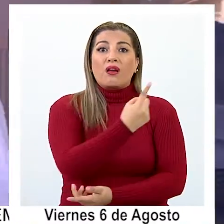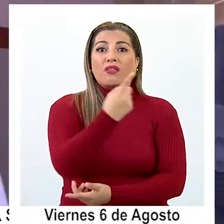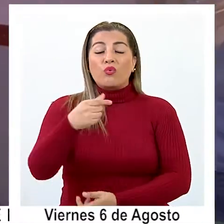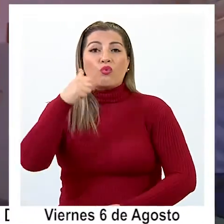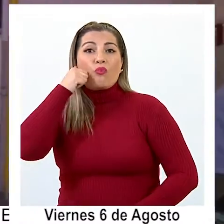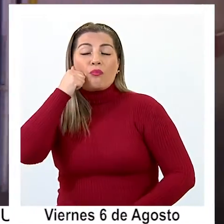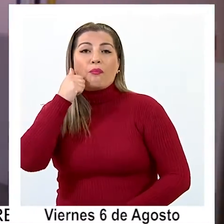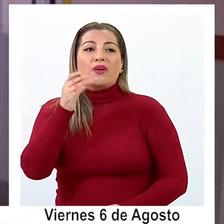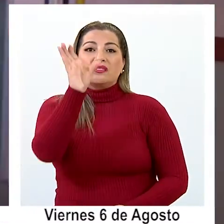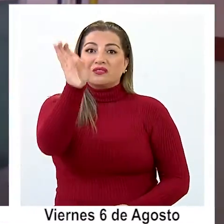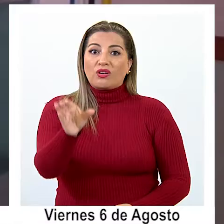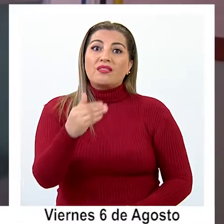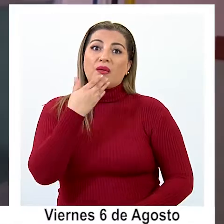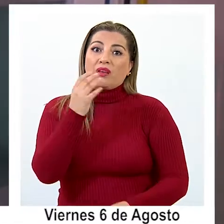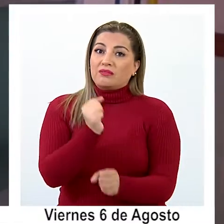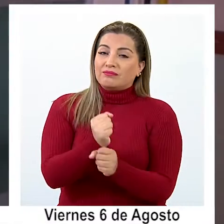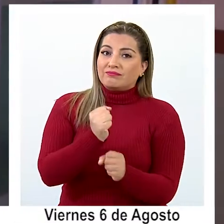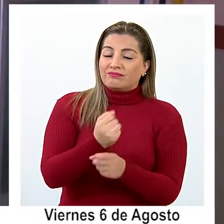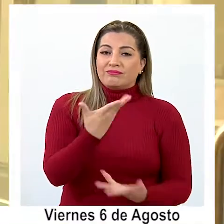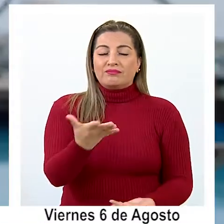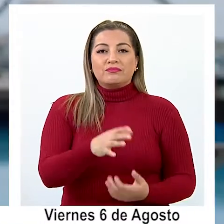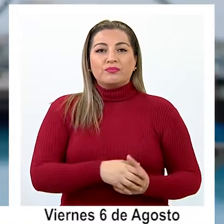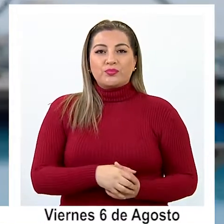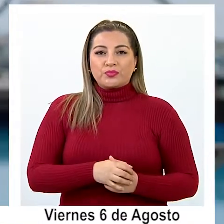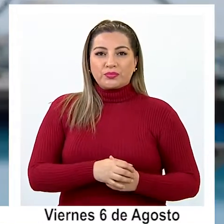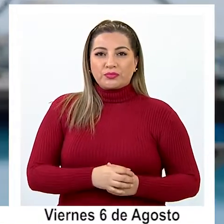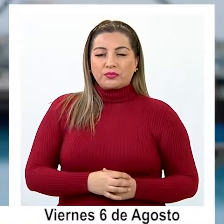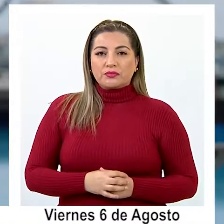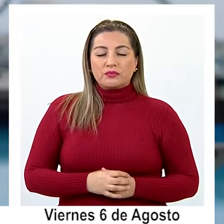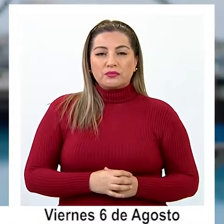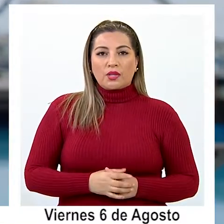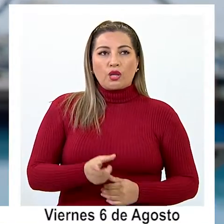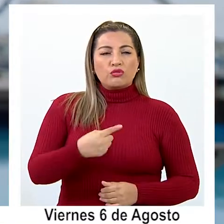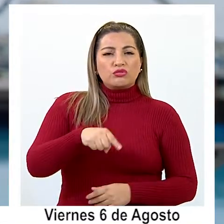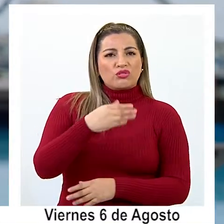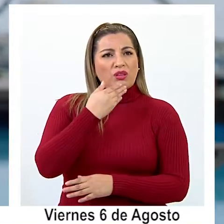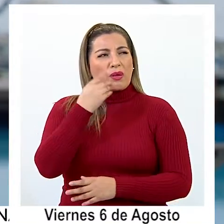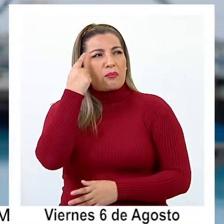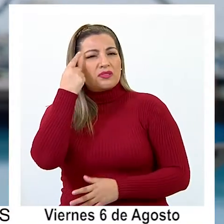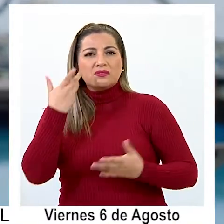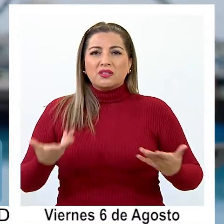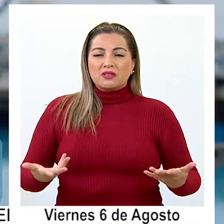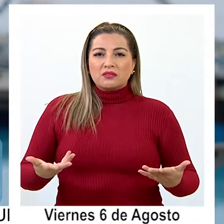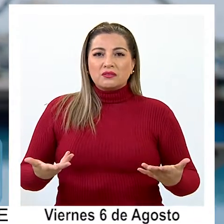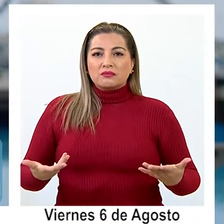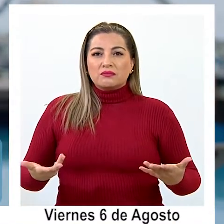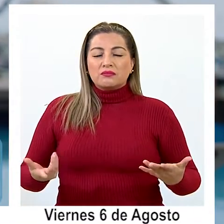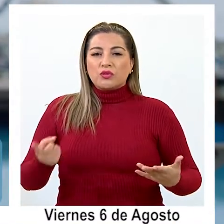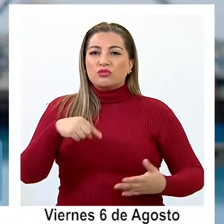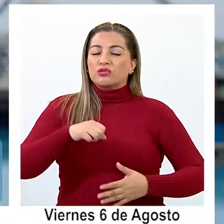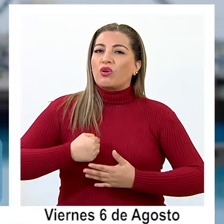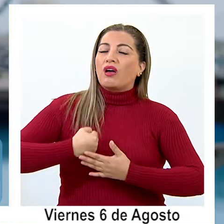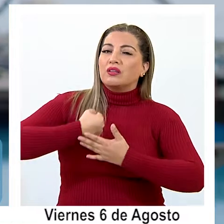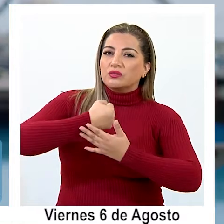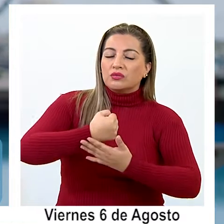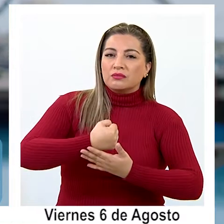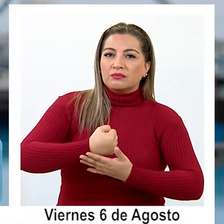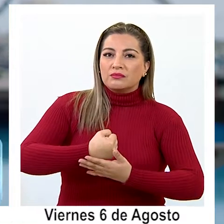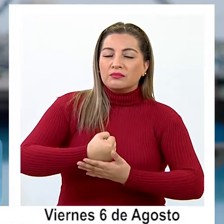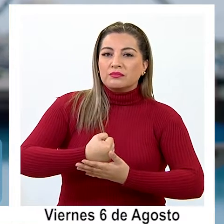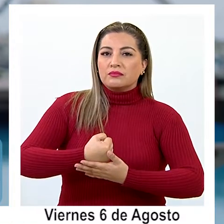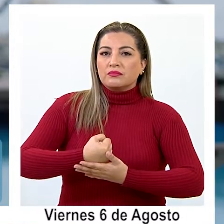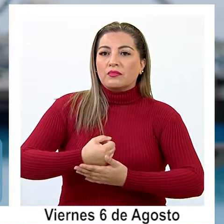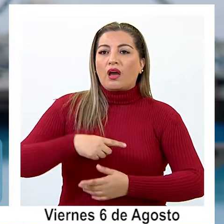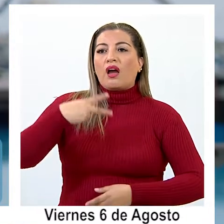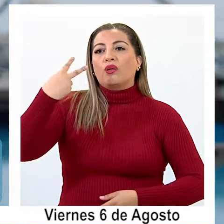sino también sus fuentes laborales. Y eso nos hizo también pensar en poder colaborar con las principalmente